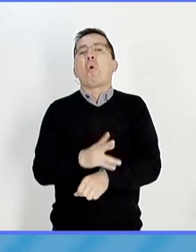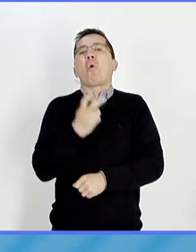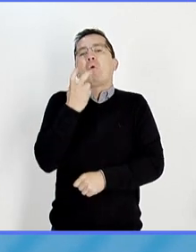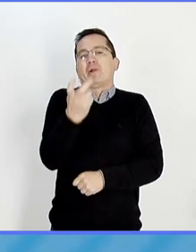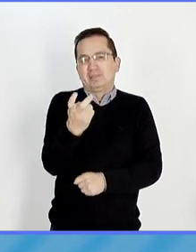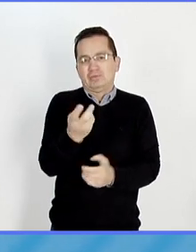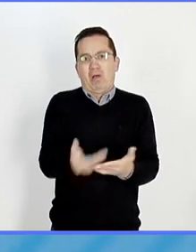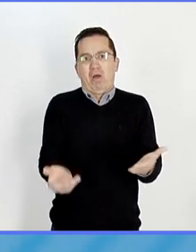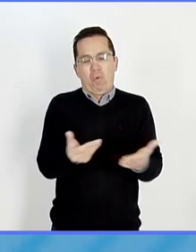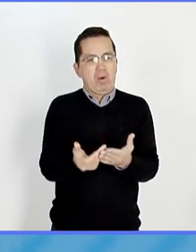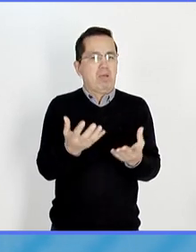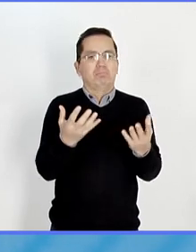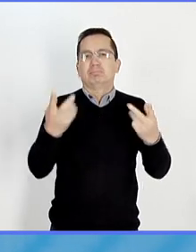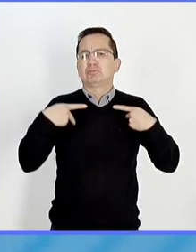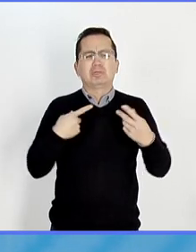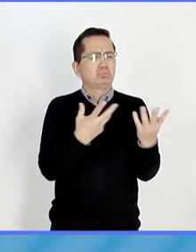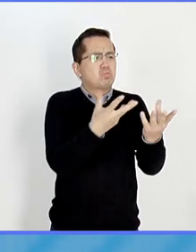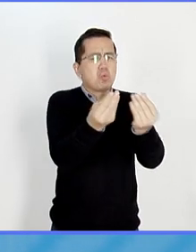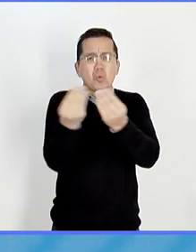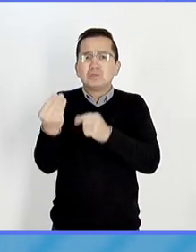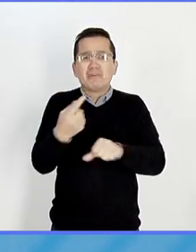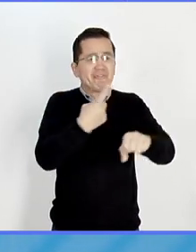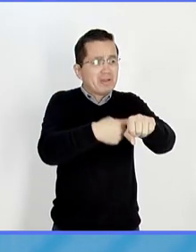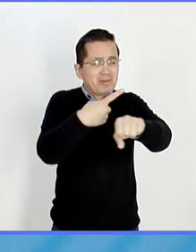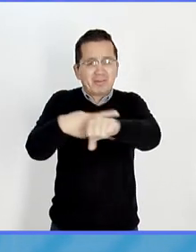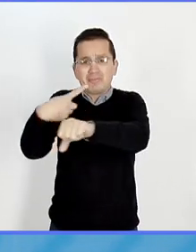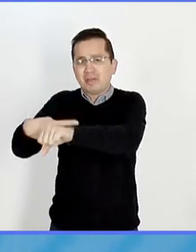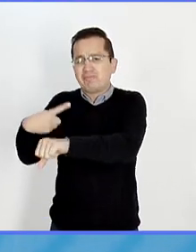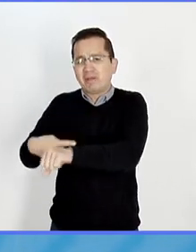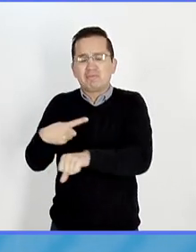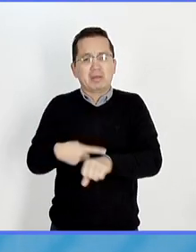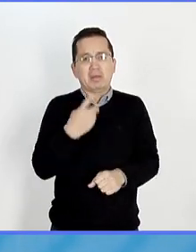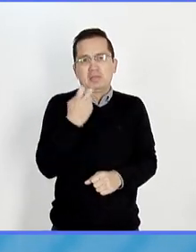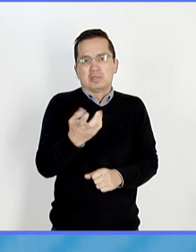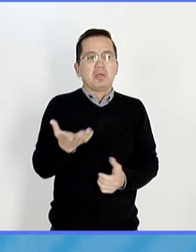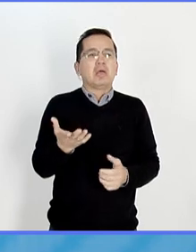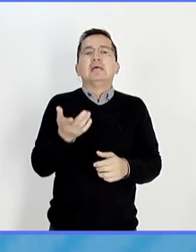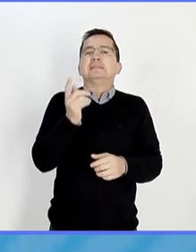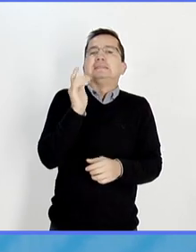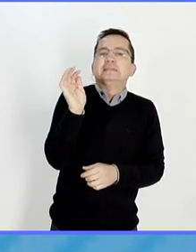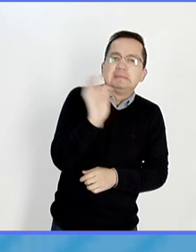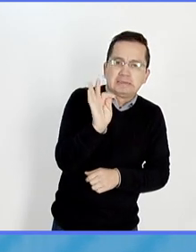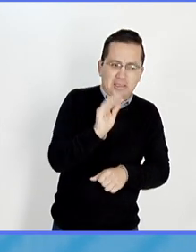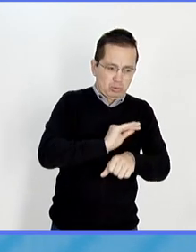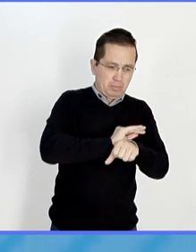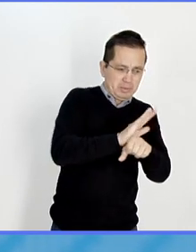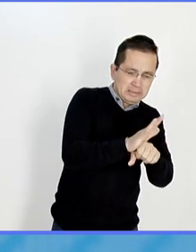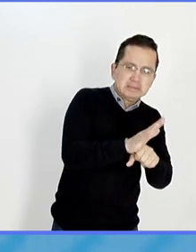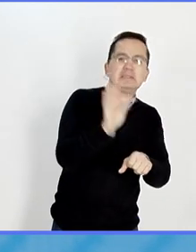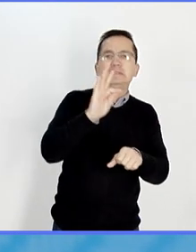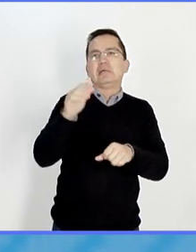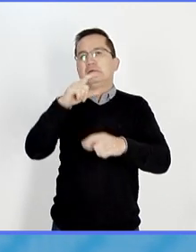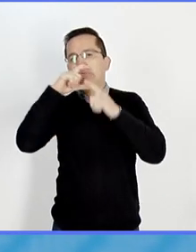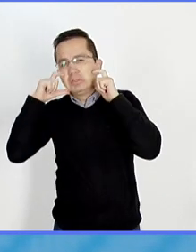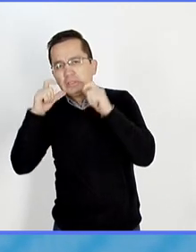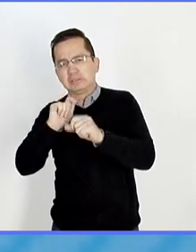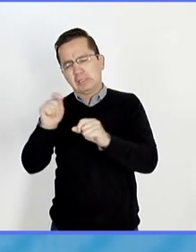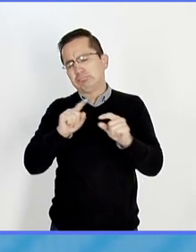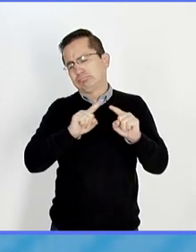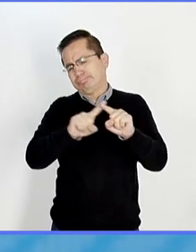enfermedades respiratorias, que conjunta el que ha bajado la infección con SARS-CoV-2 y los otros virus, pues están